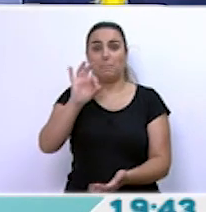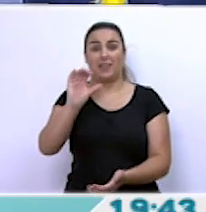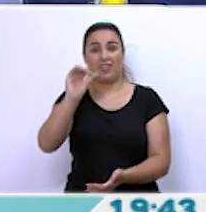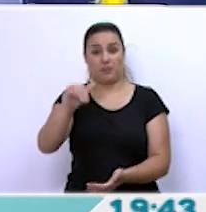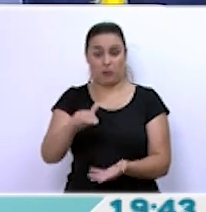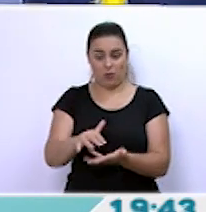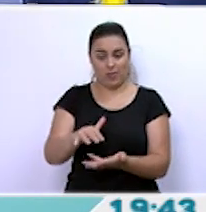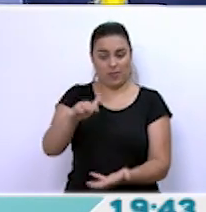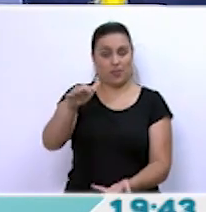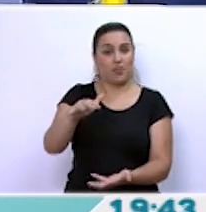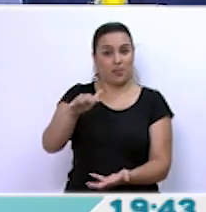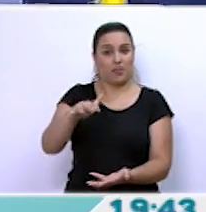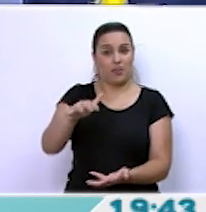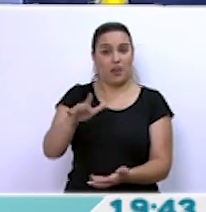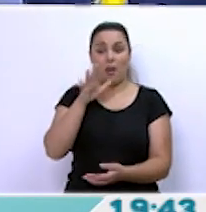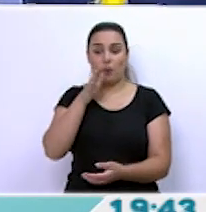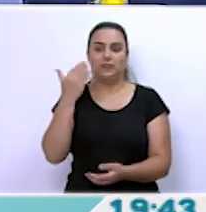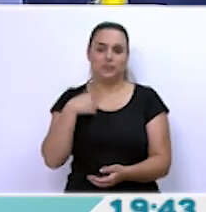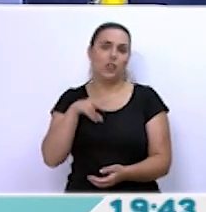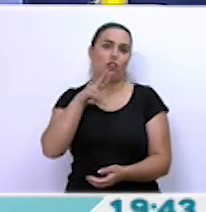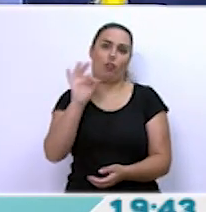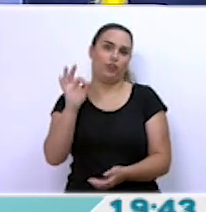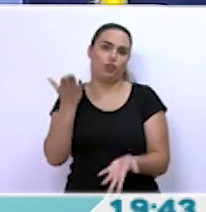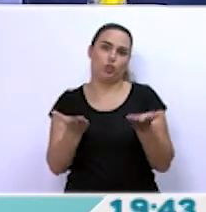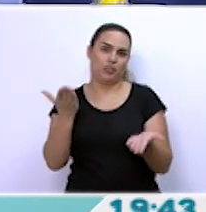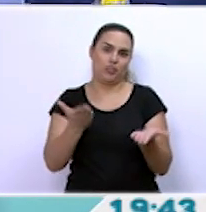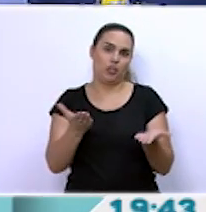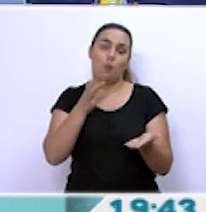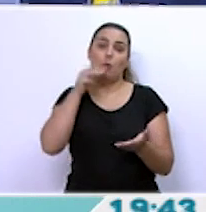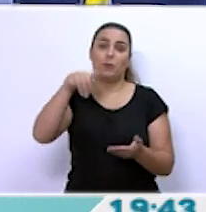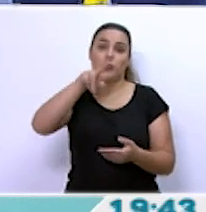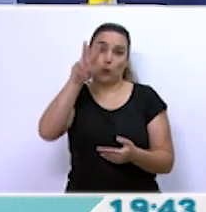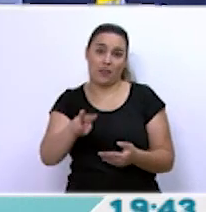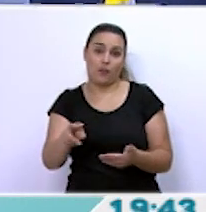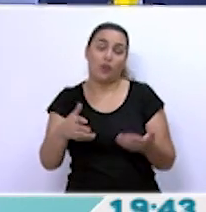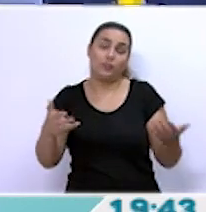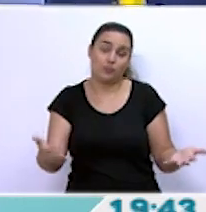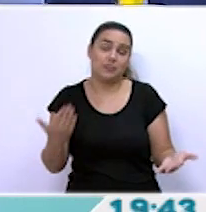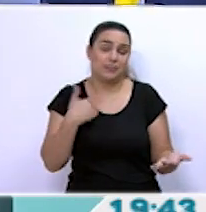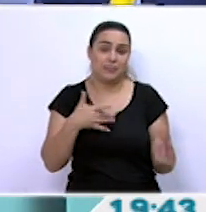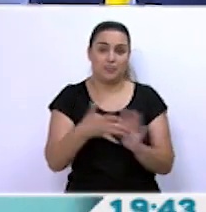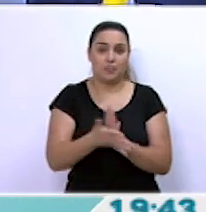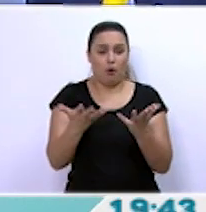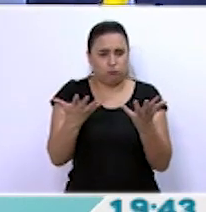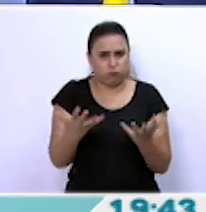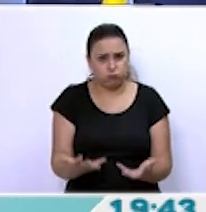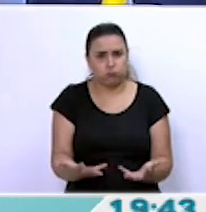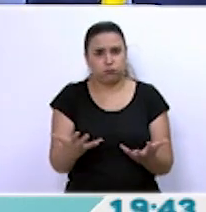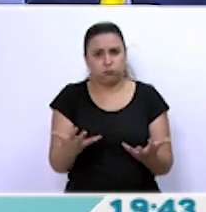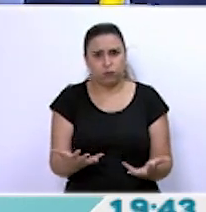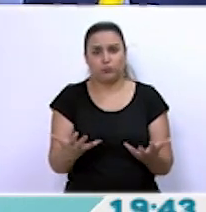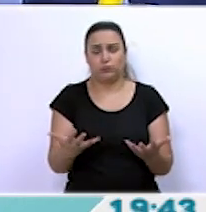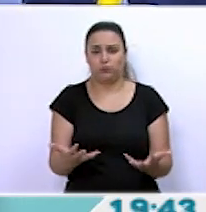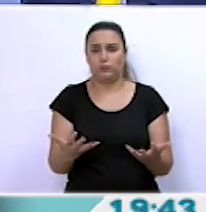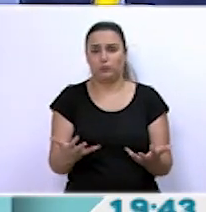de lámina de agua, estamos en 200 kilos por metro cuadrado. Con lo cual, ya solo con eso, estamos agotando, en el mejor de los